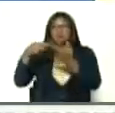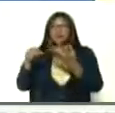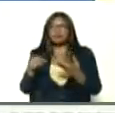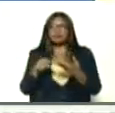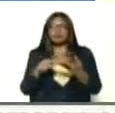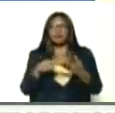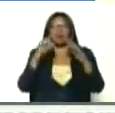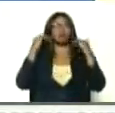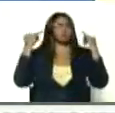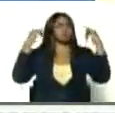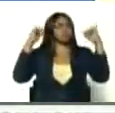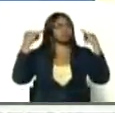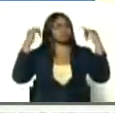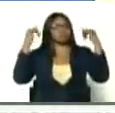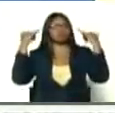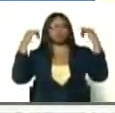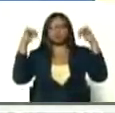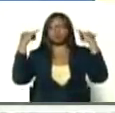llamadas rumba,